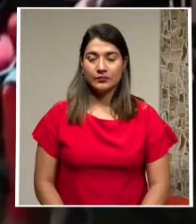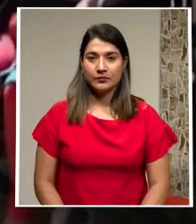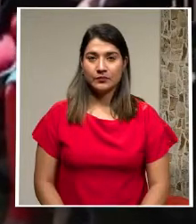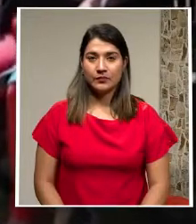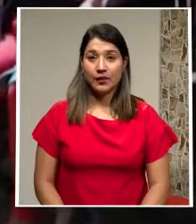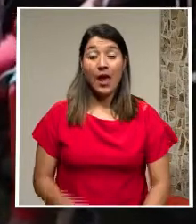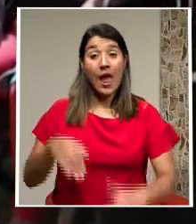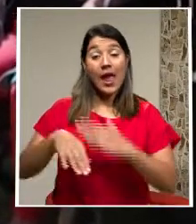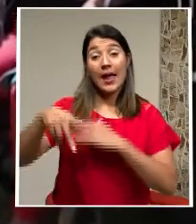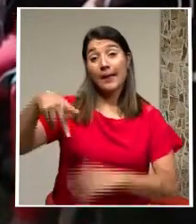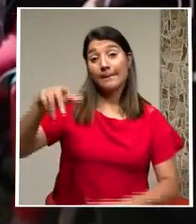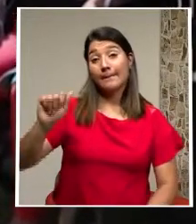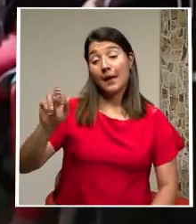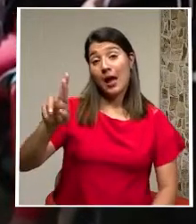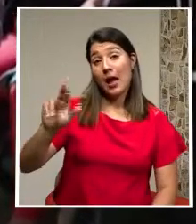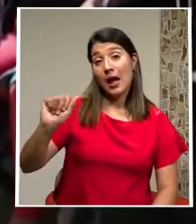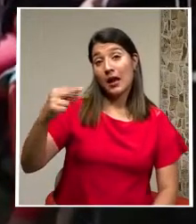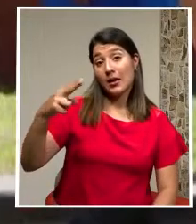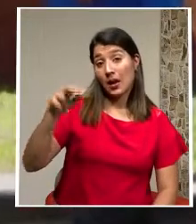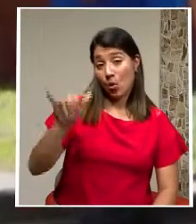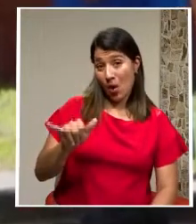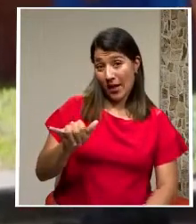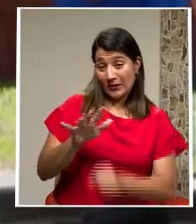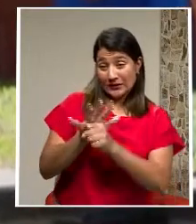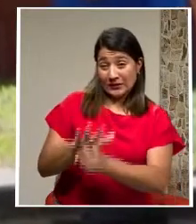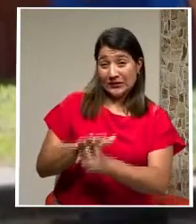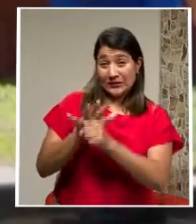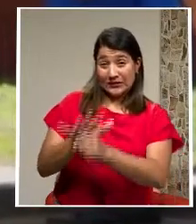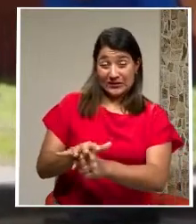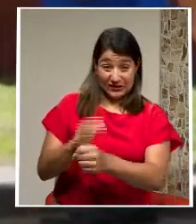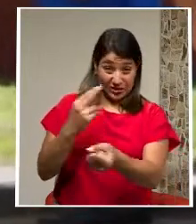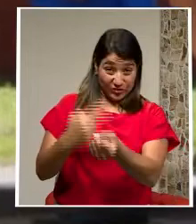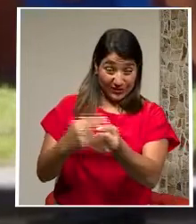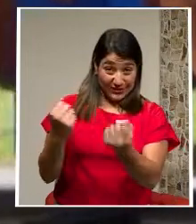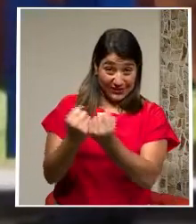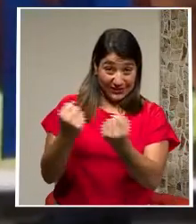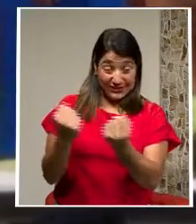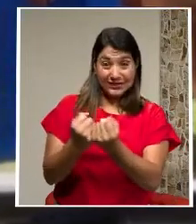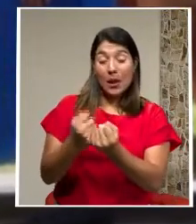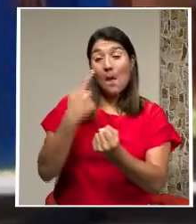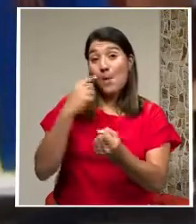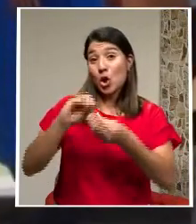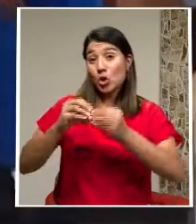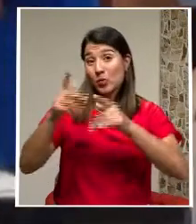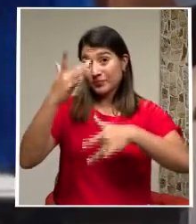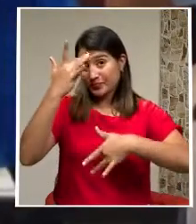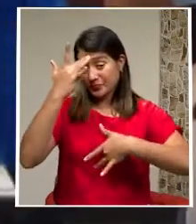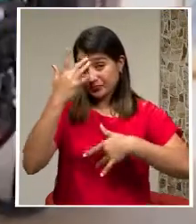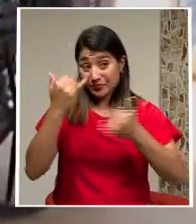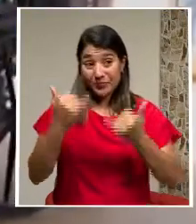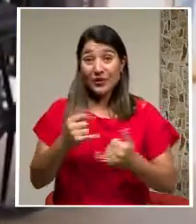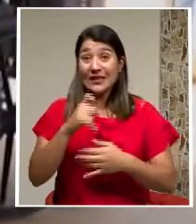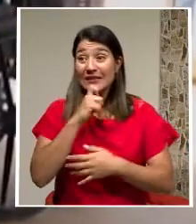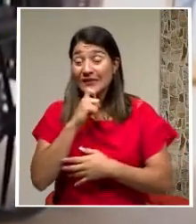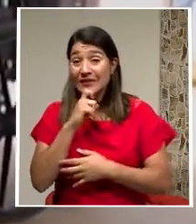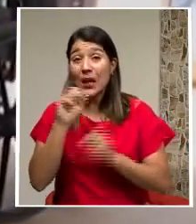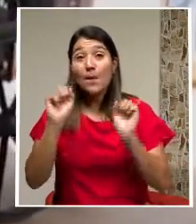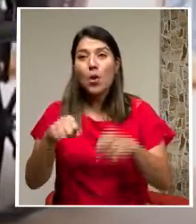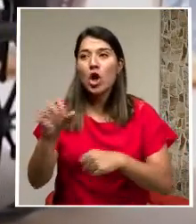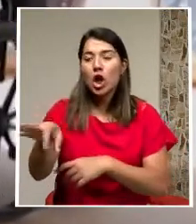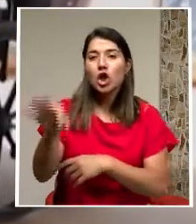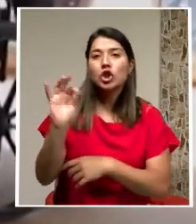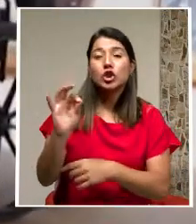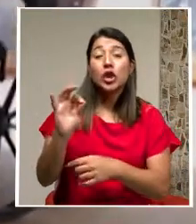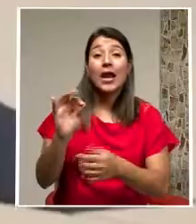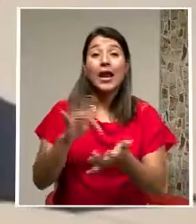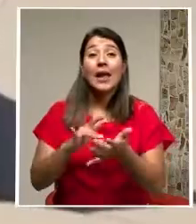En Paraguay A la presión hospitalaria Por el aumento Preocupante De los contagios Se une La dificultad Para encontrar Medicamentos Para luchar